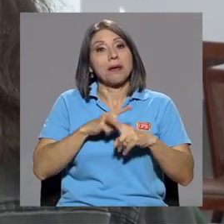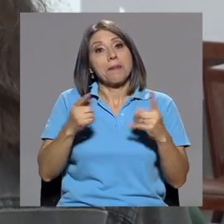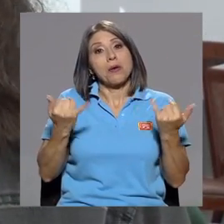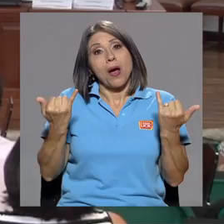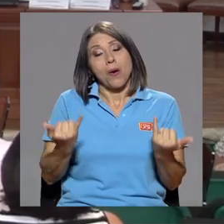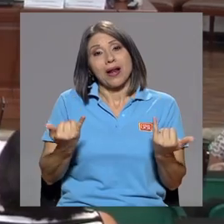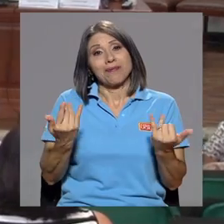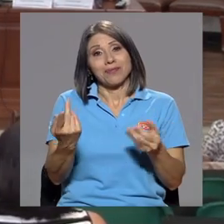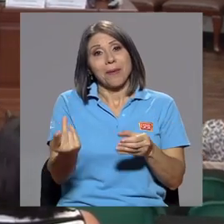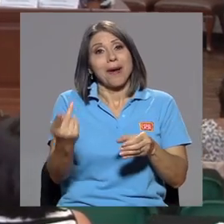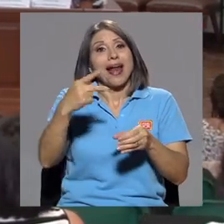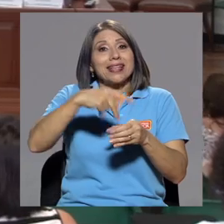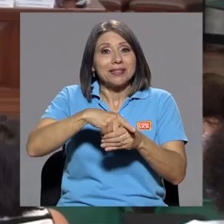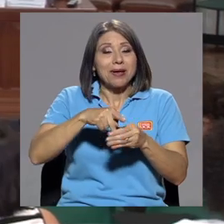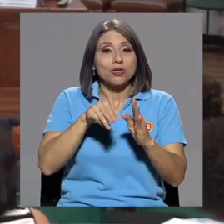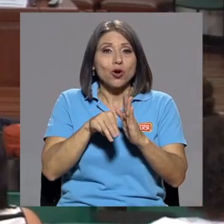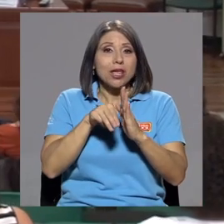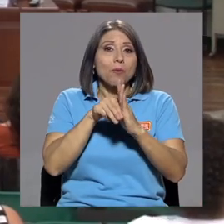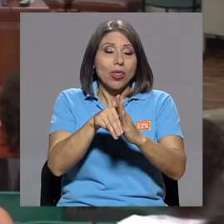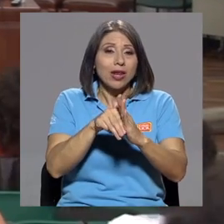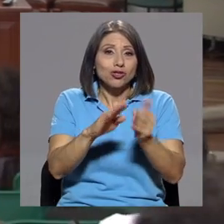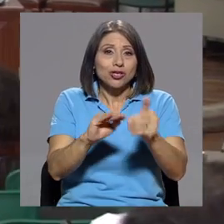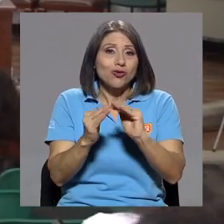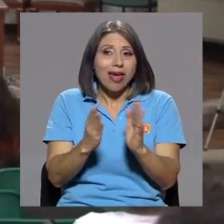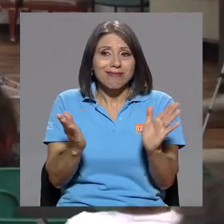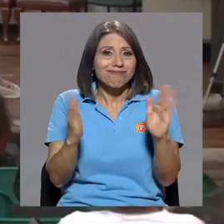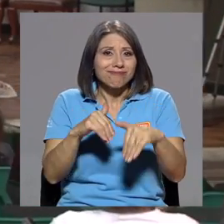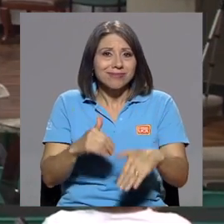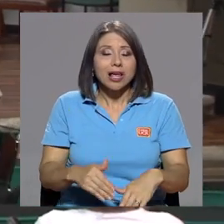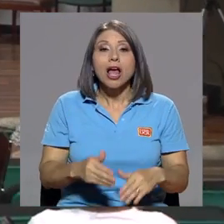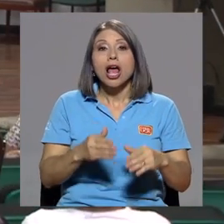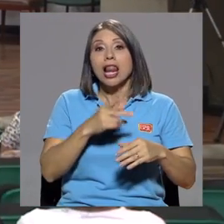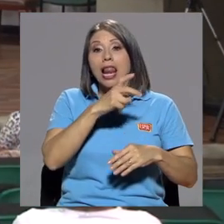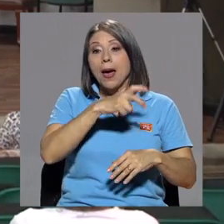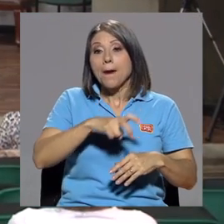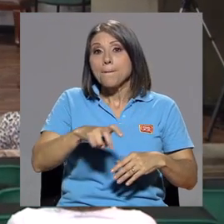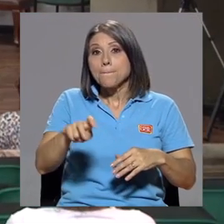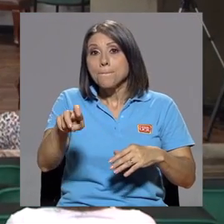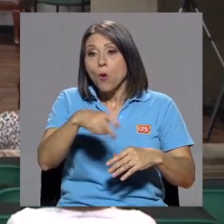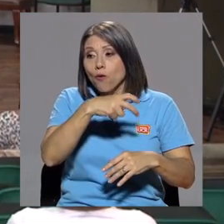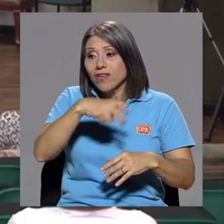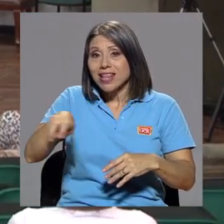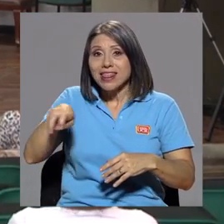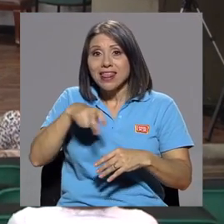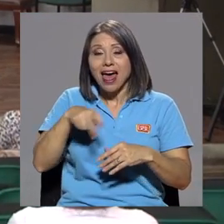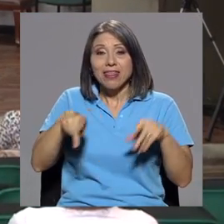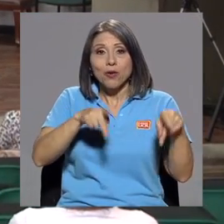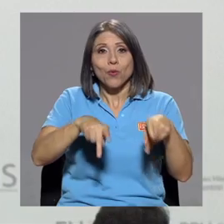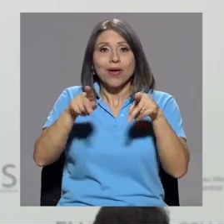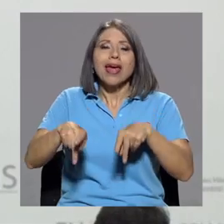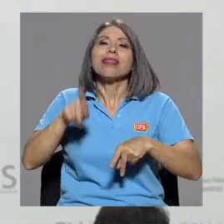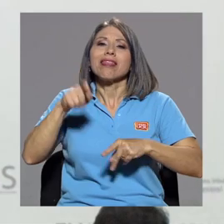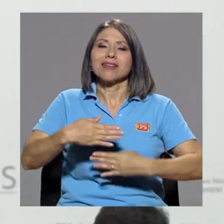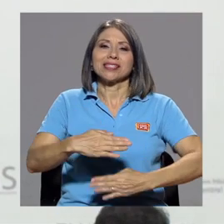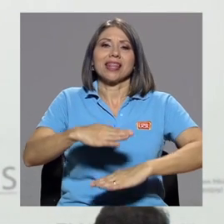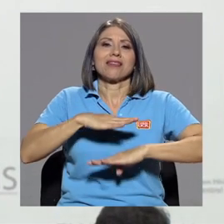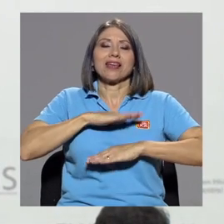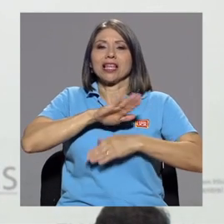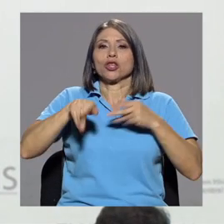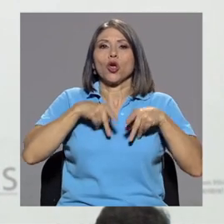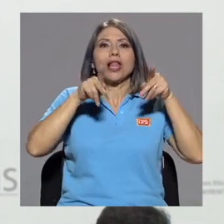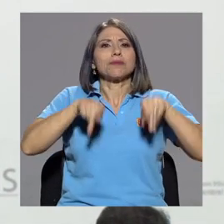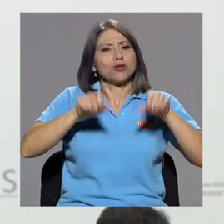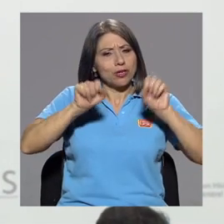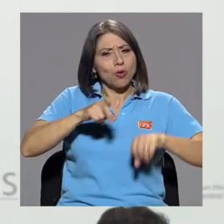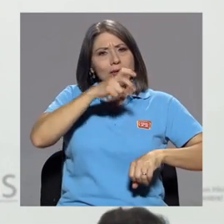modelos de ciudad y de espacios que queremos. La movilidad urbana debe satisfacer el traslado de toda la población. Las